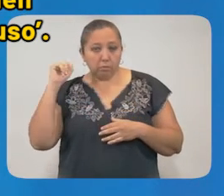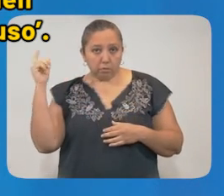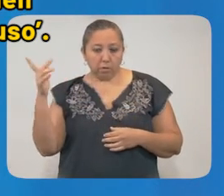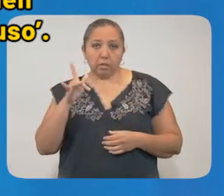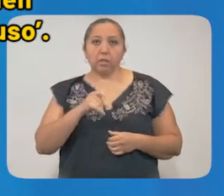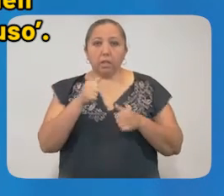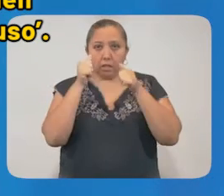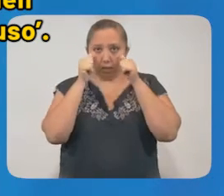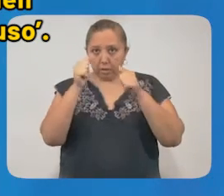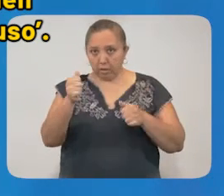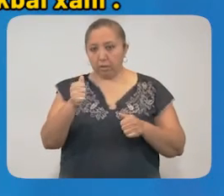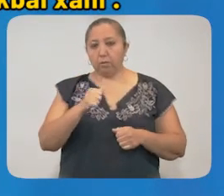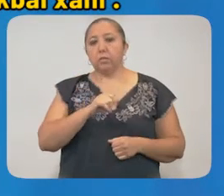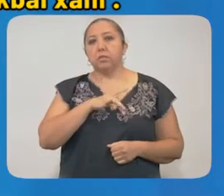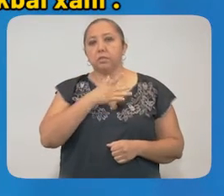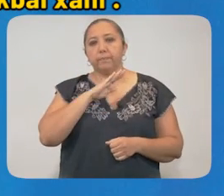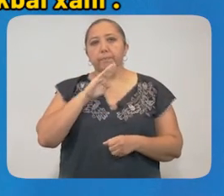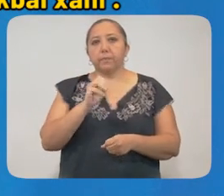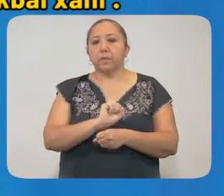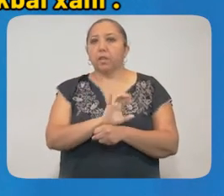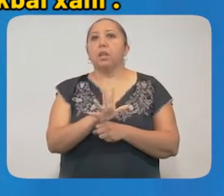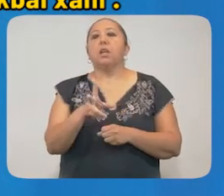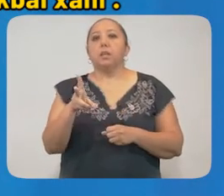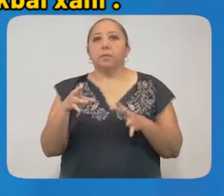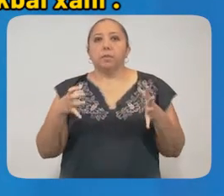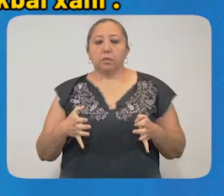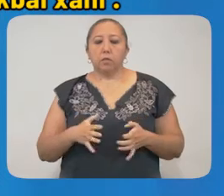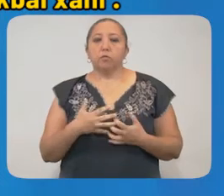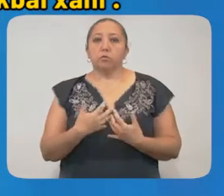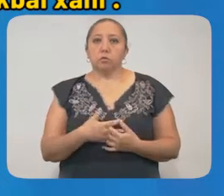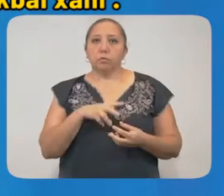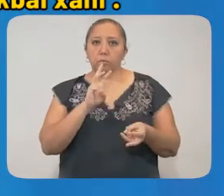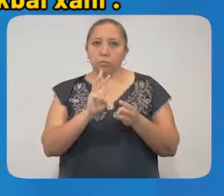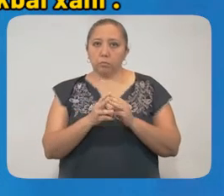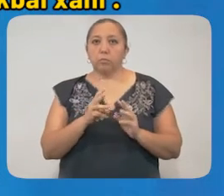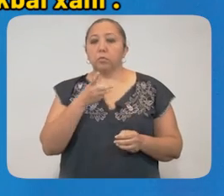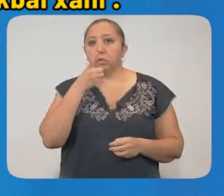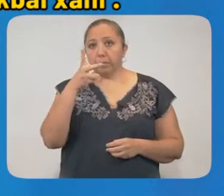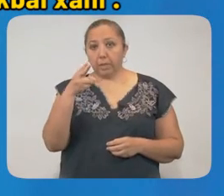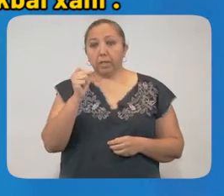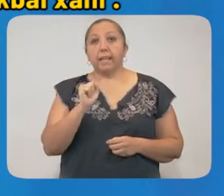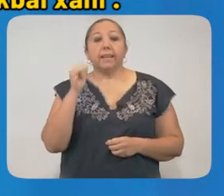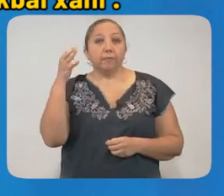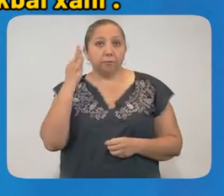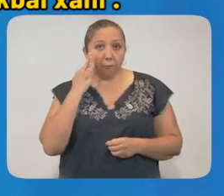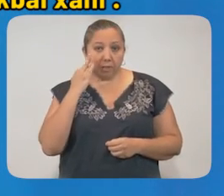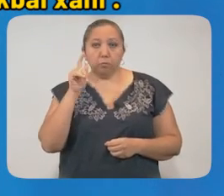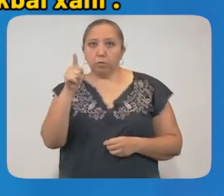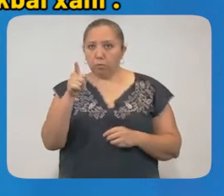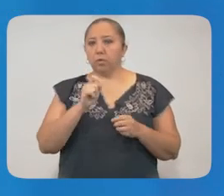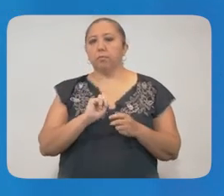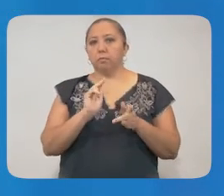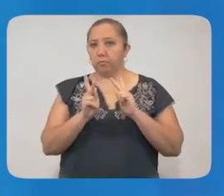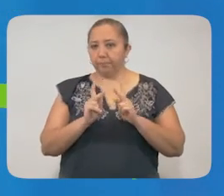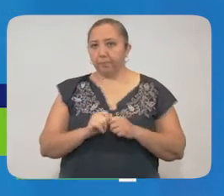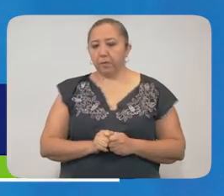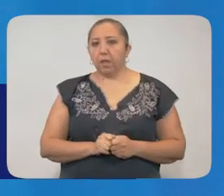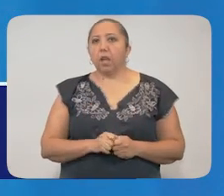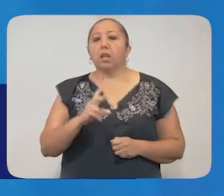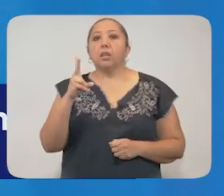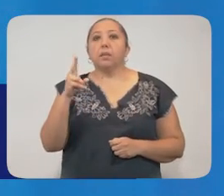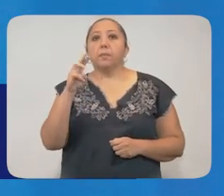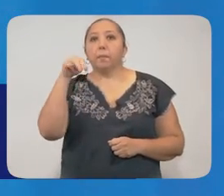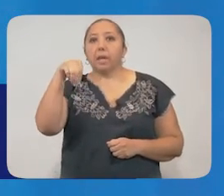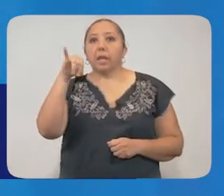los síntomas de coronavirus. También está en funcionamiento el chat de la salud vía la red social de Facebook. La